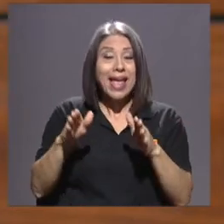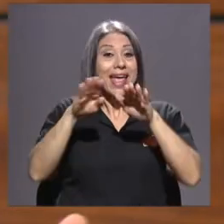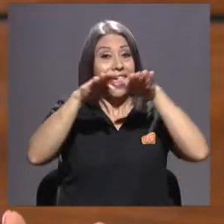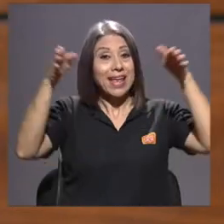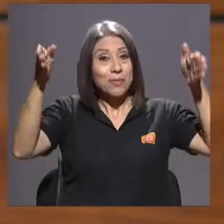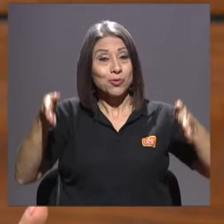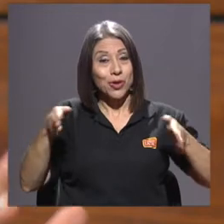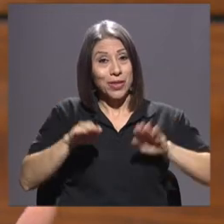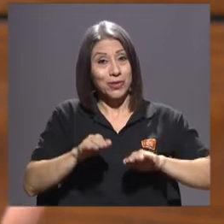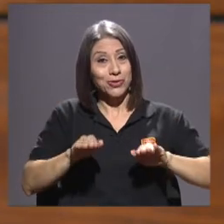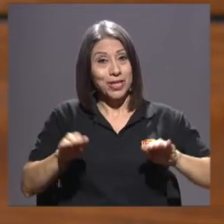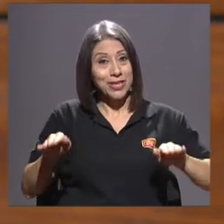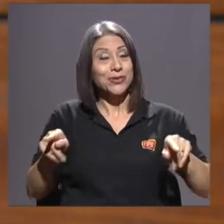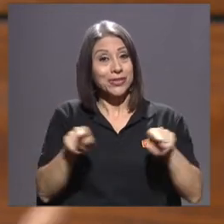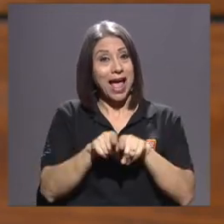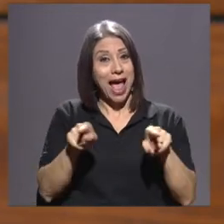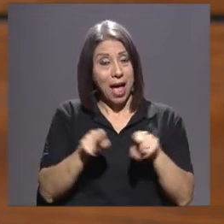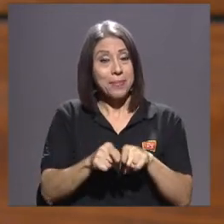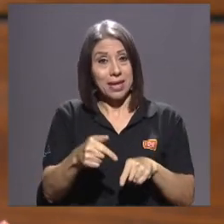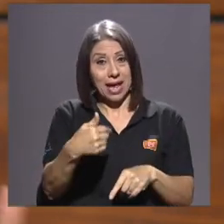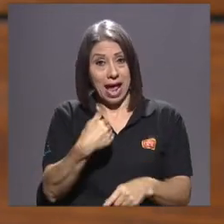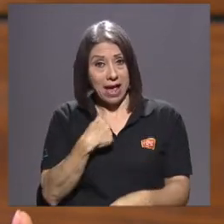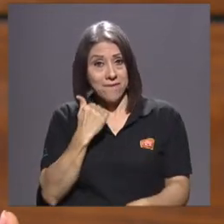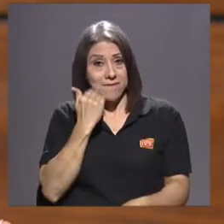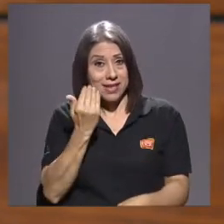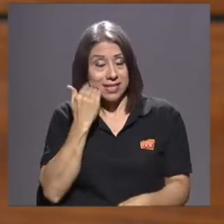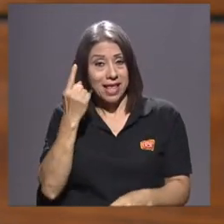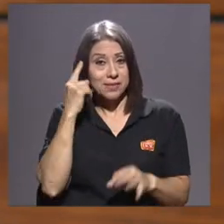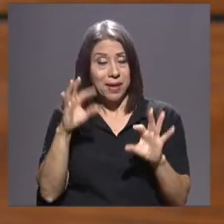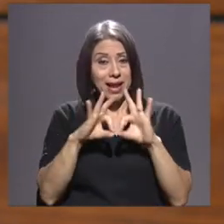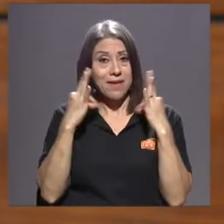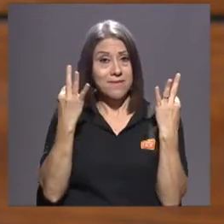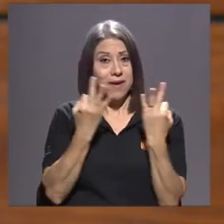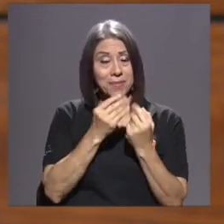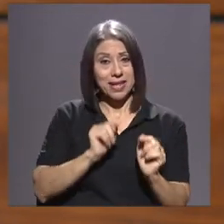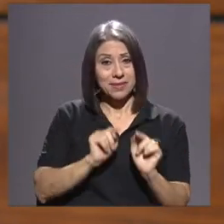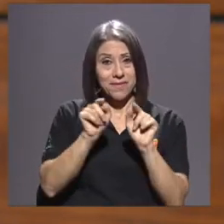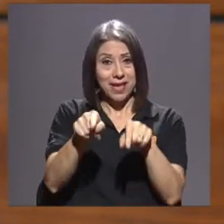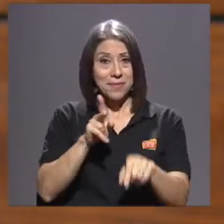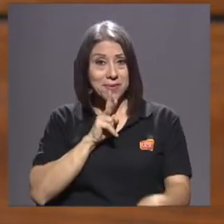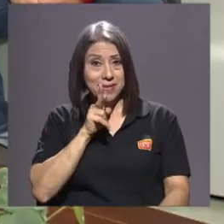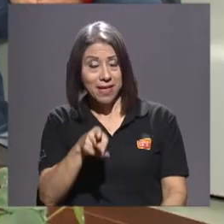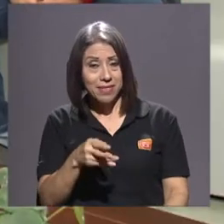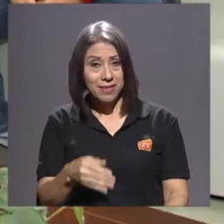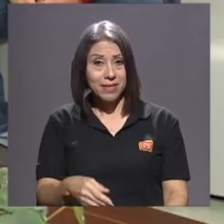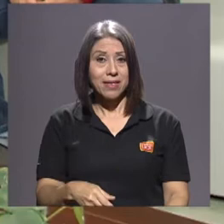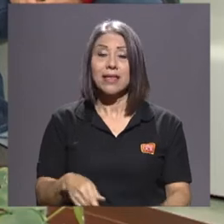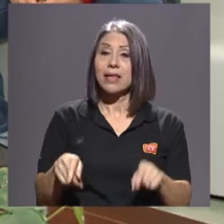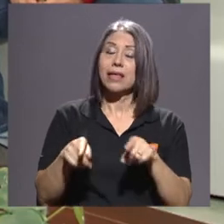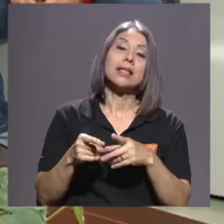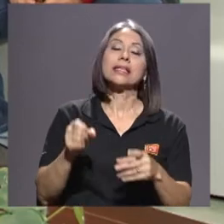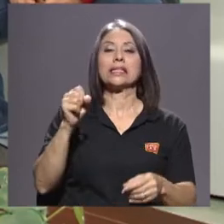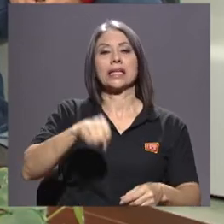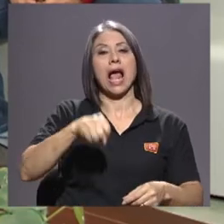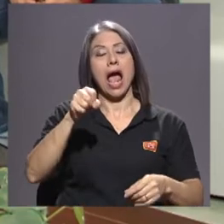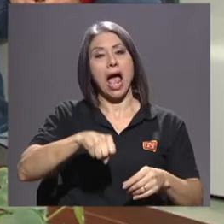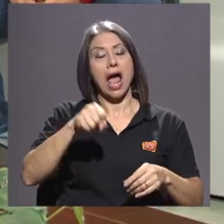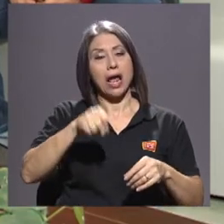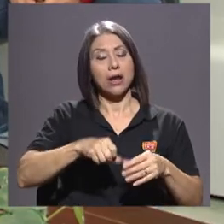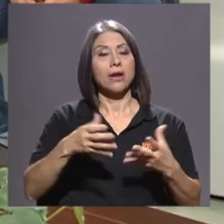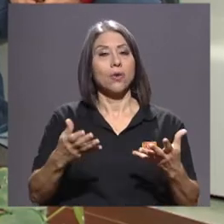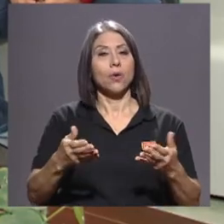los Niños habrá facilidades para que las familias vayan a disfrutar de esta exposición. Claro, el museo